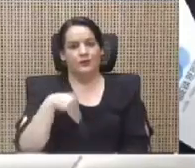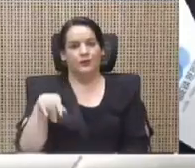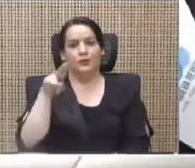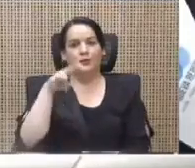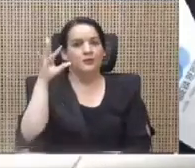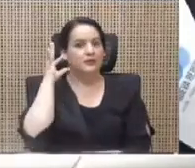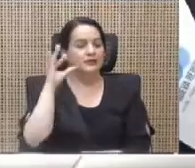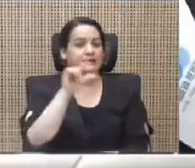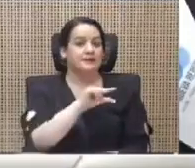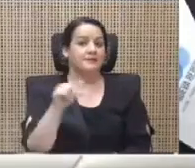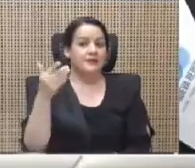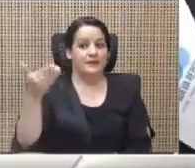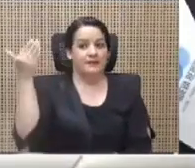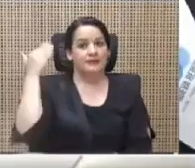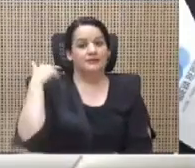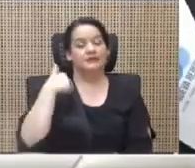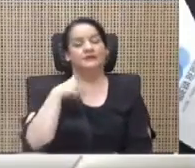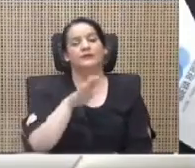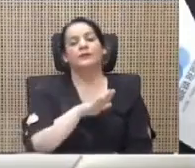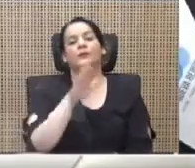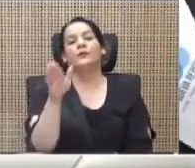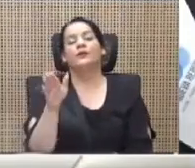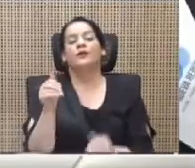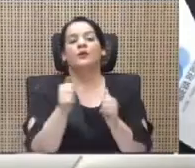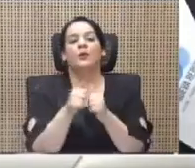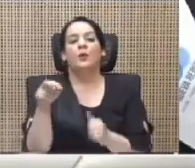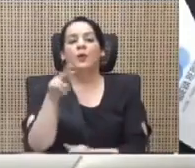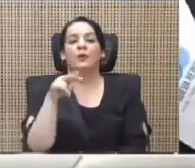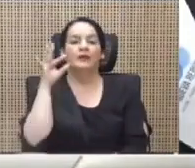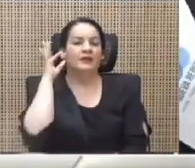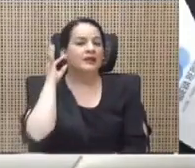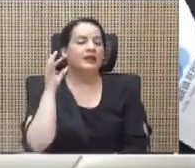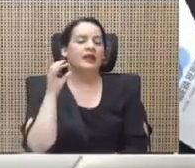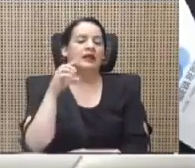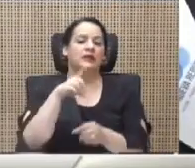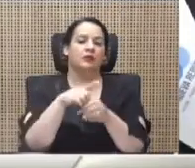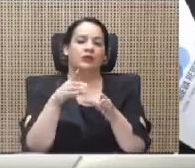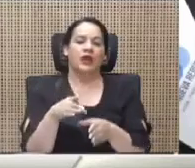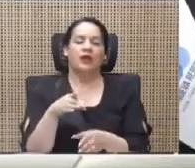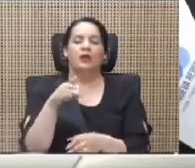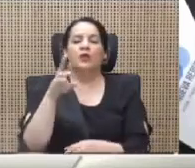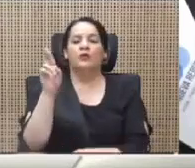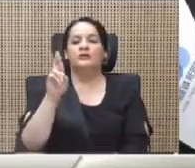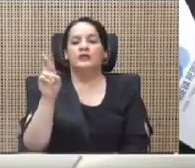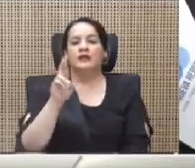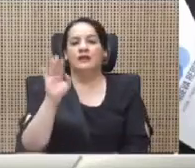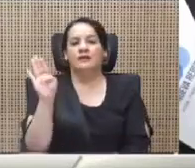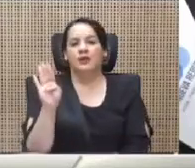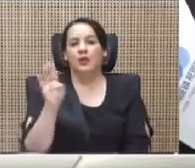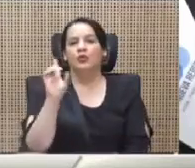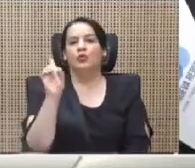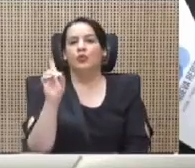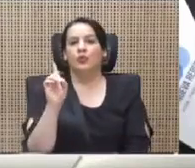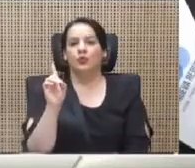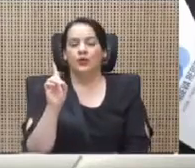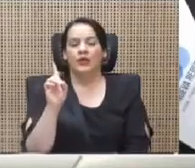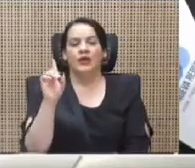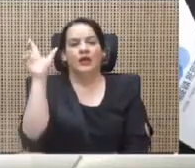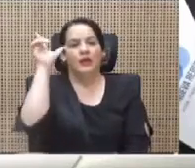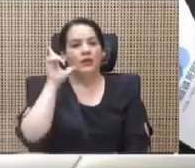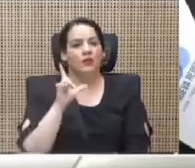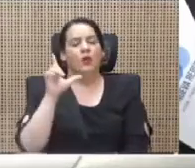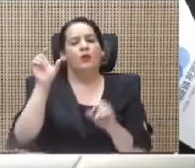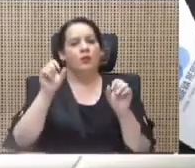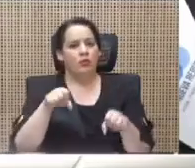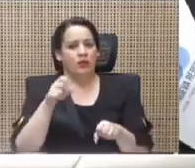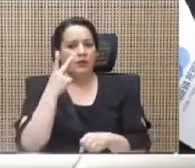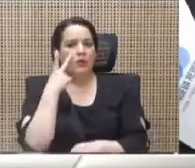La semana pasada estuve con nuestra compañera diputada de Nueva República, Rosalía Brown, en la región Caribe. Pudimos constatar de